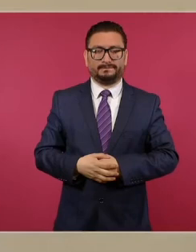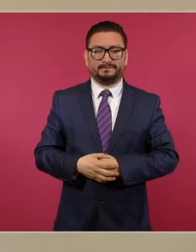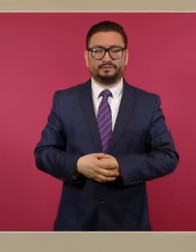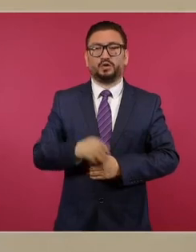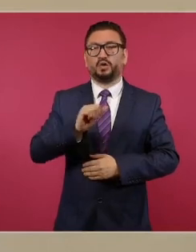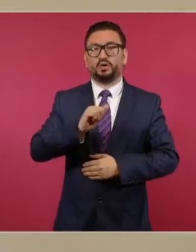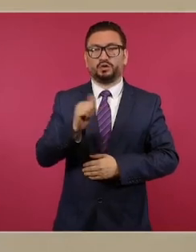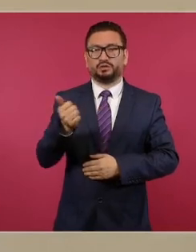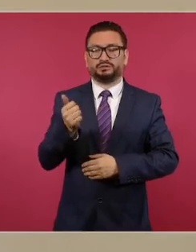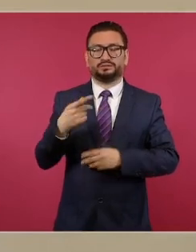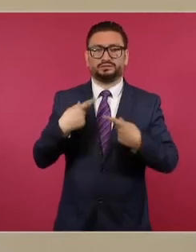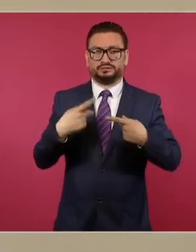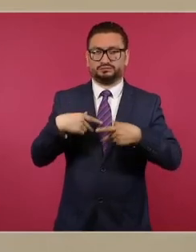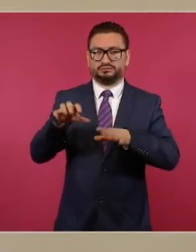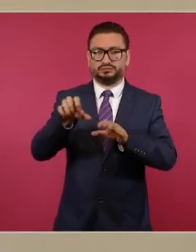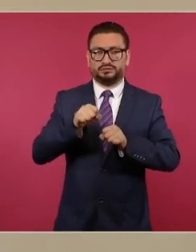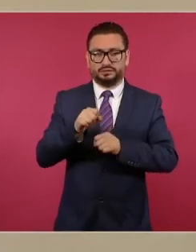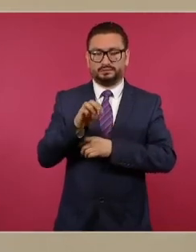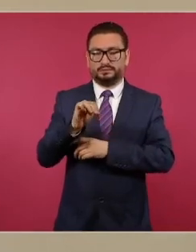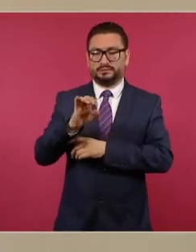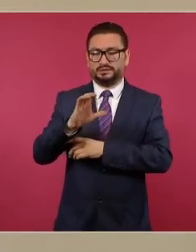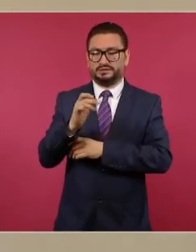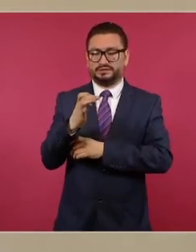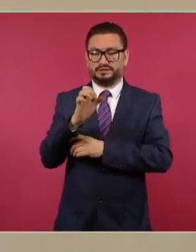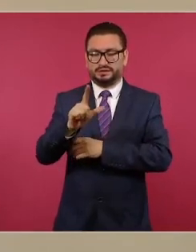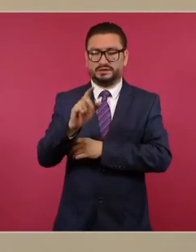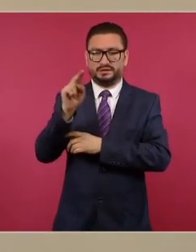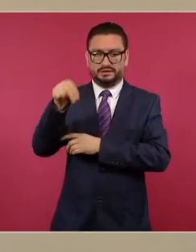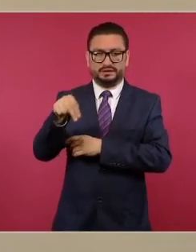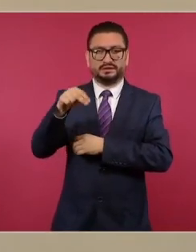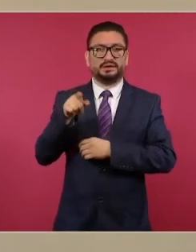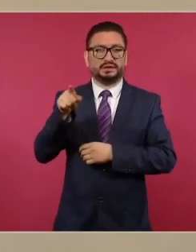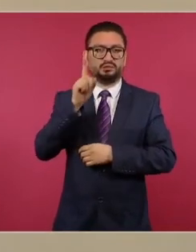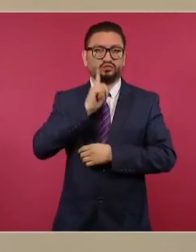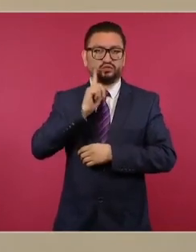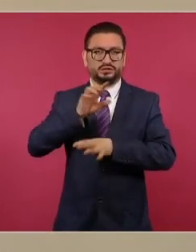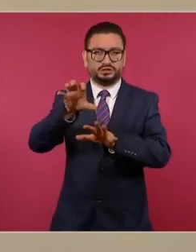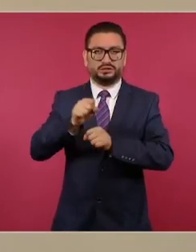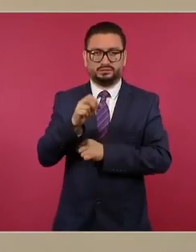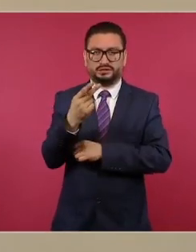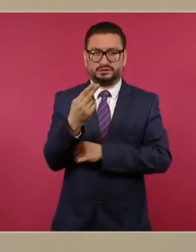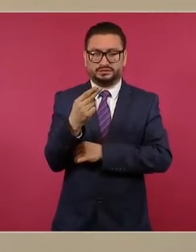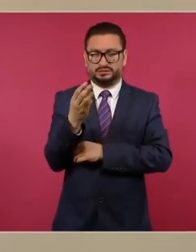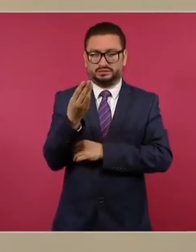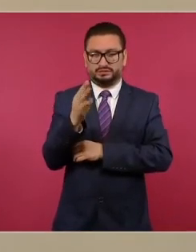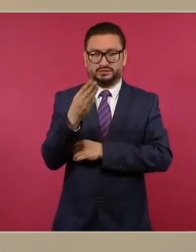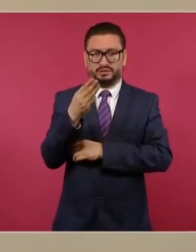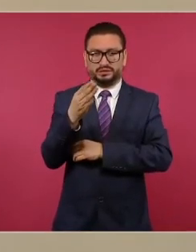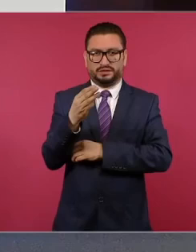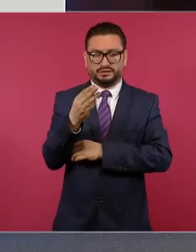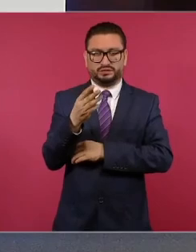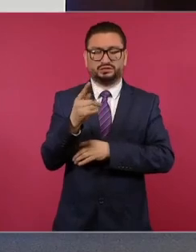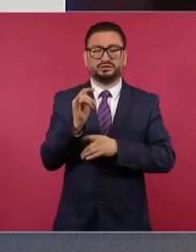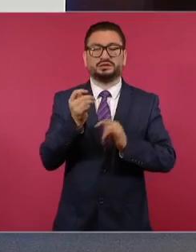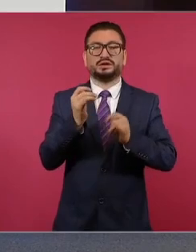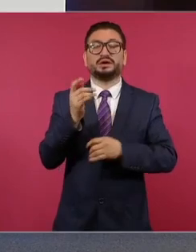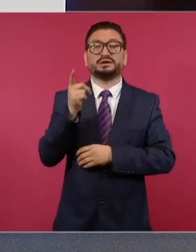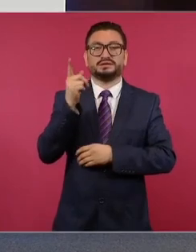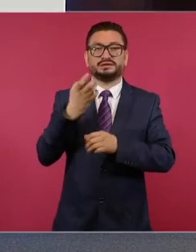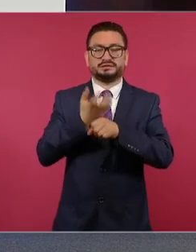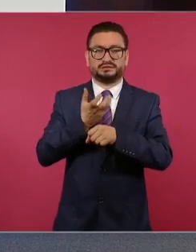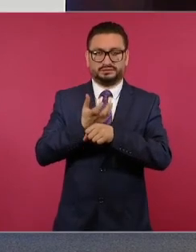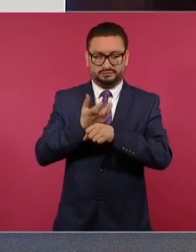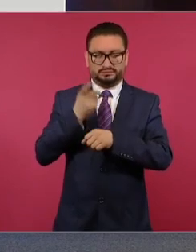Tenemos esta detención de Michelle N., ella fue detenida el 25 de mayo en Texas, en los Estados